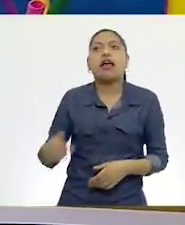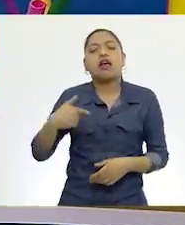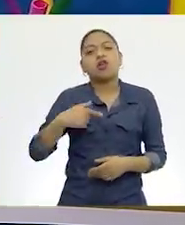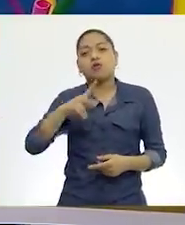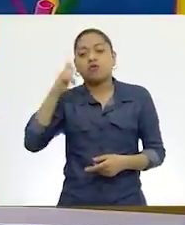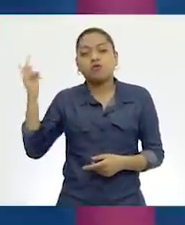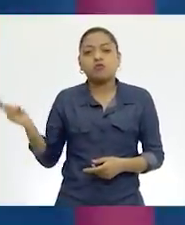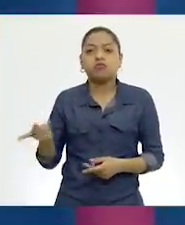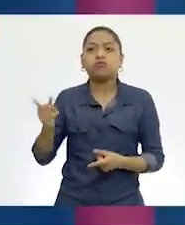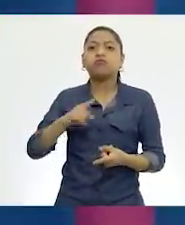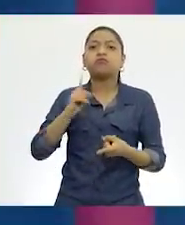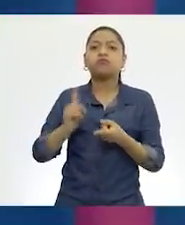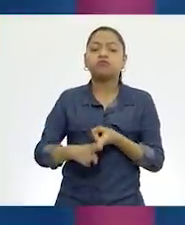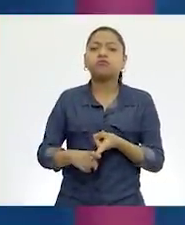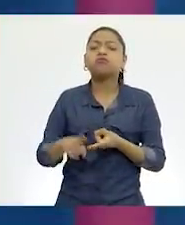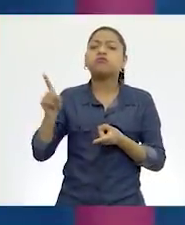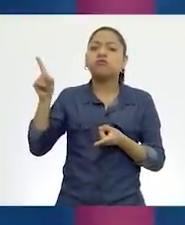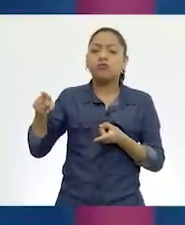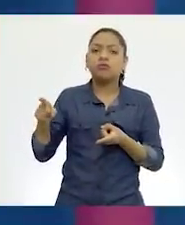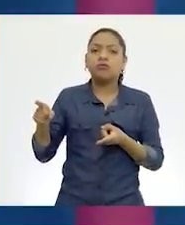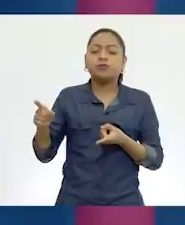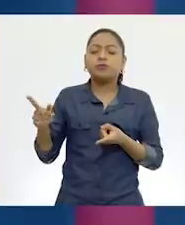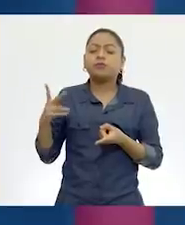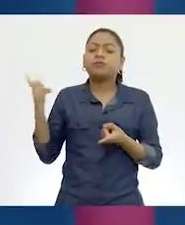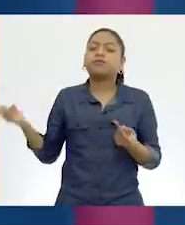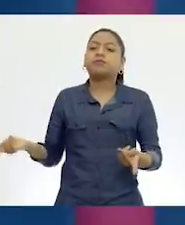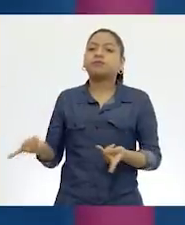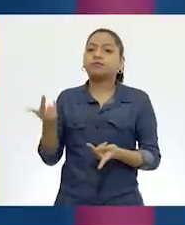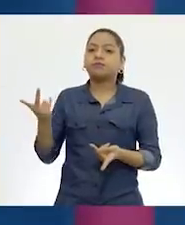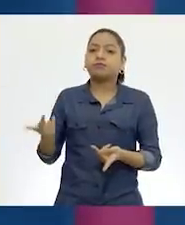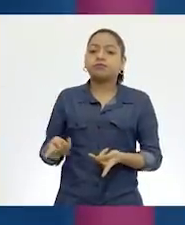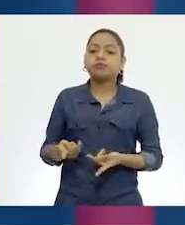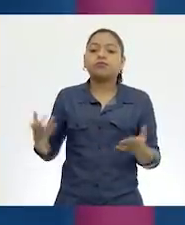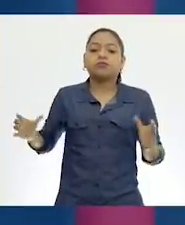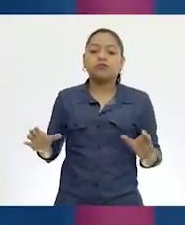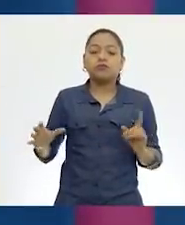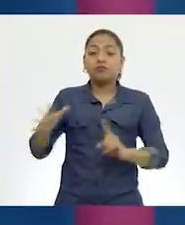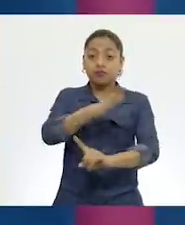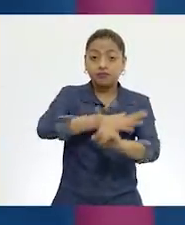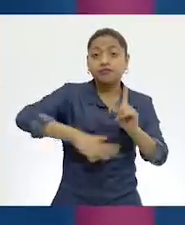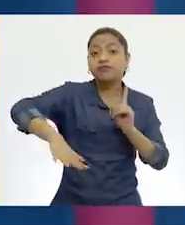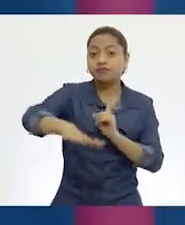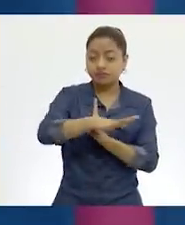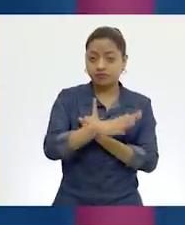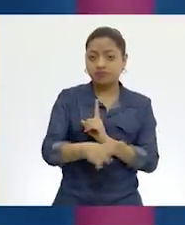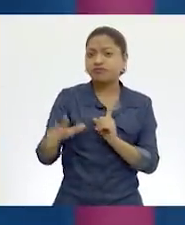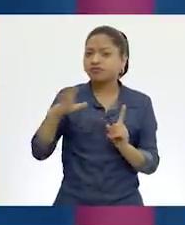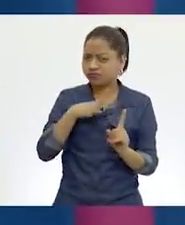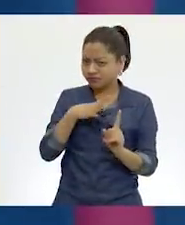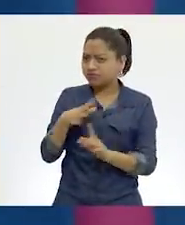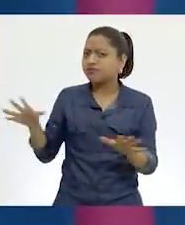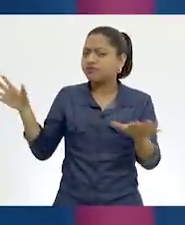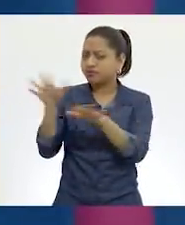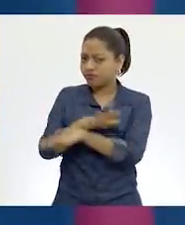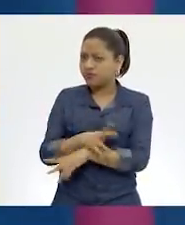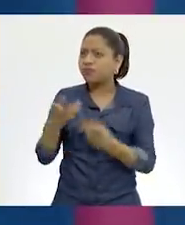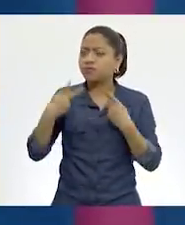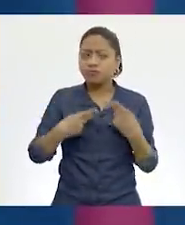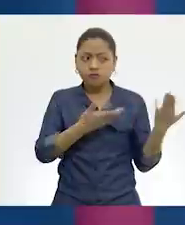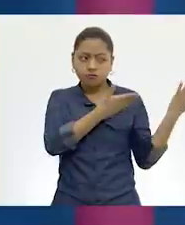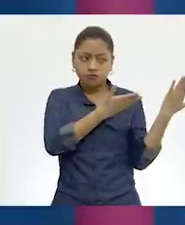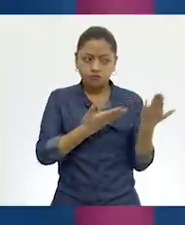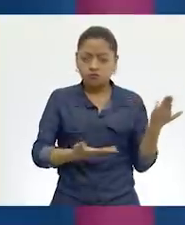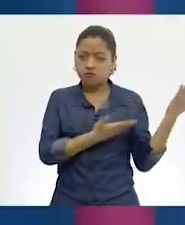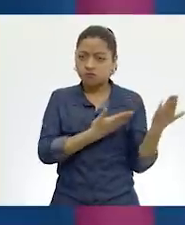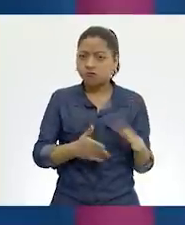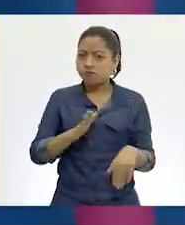ejemplo, ¿cómo se ha modificado nuestro entorno? Por ejemplo, si ha notado que han llegado más personas a vivir,